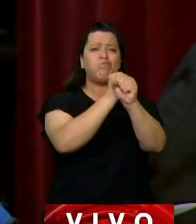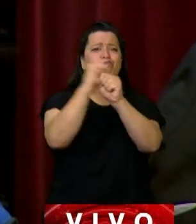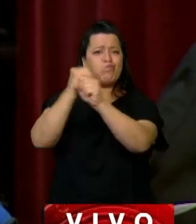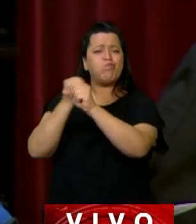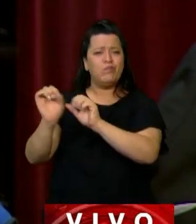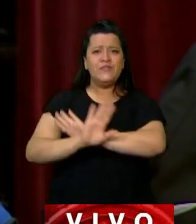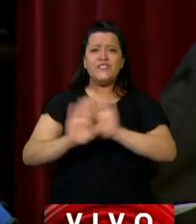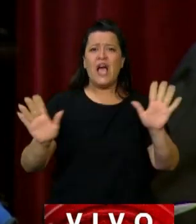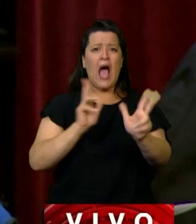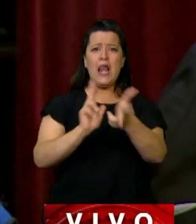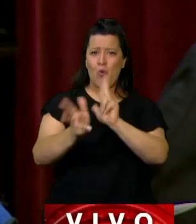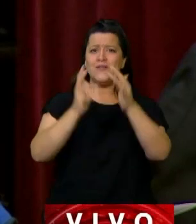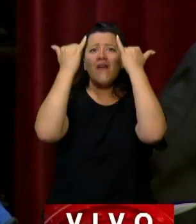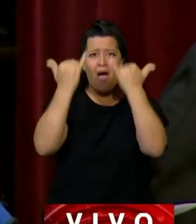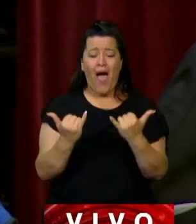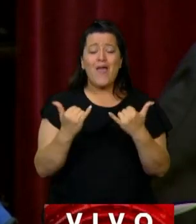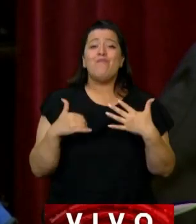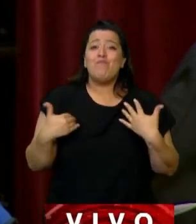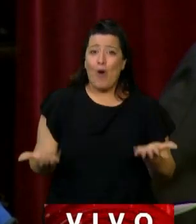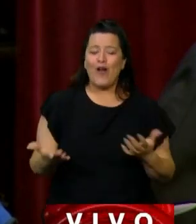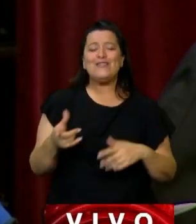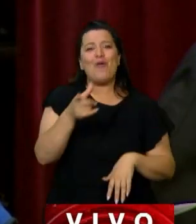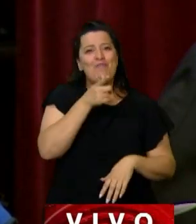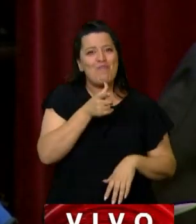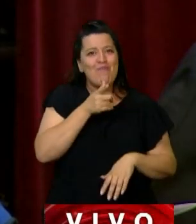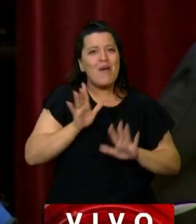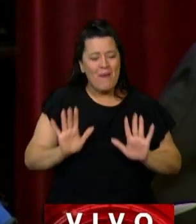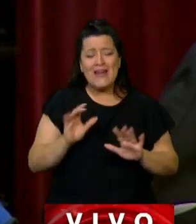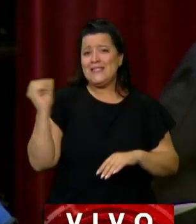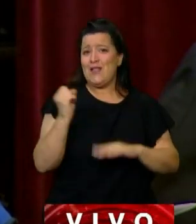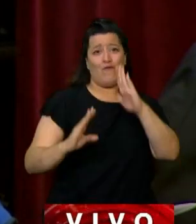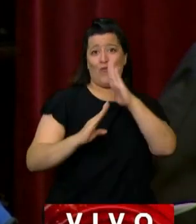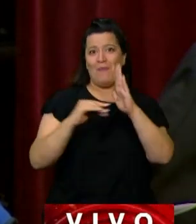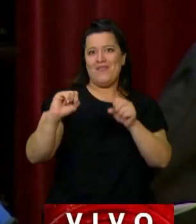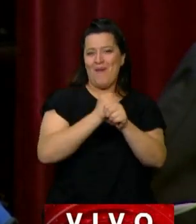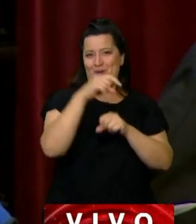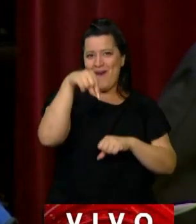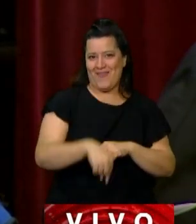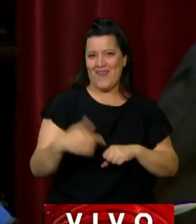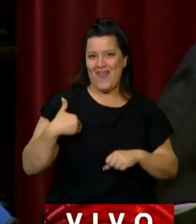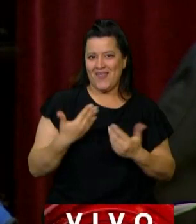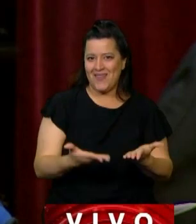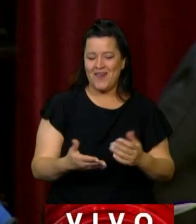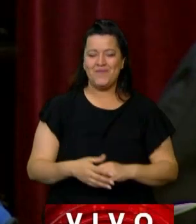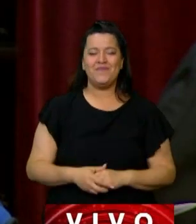lengua de señas y por eso me parece fundamental. También